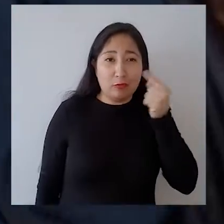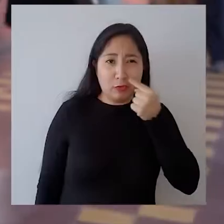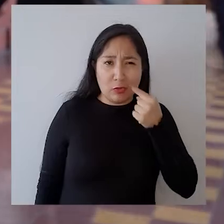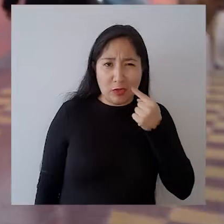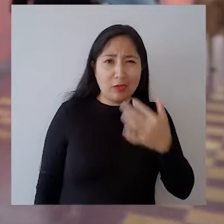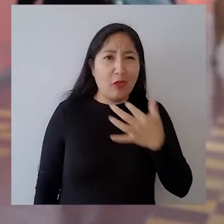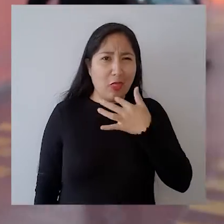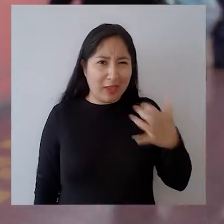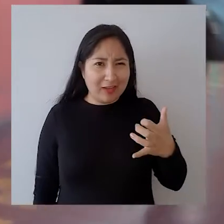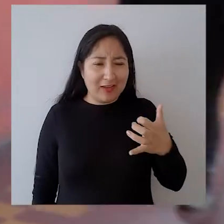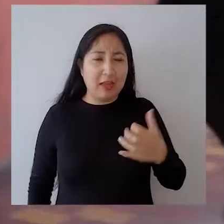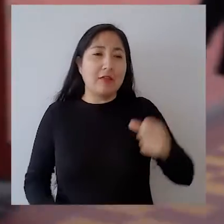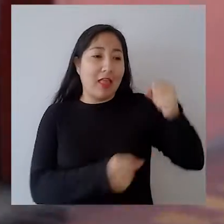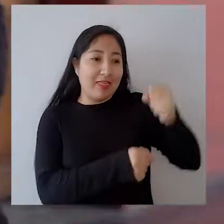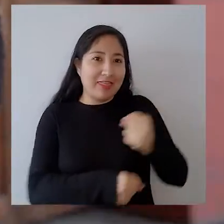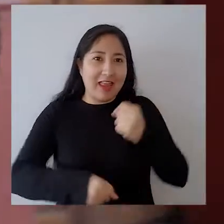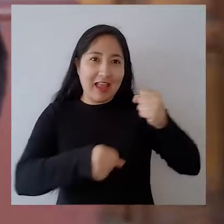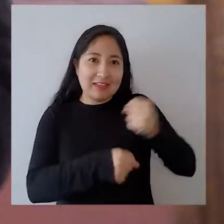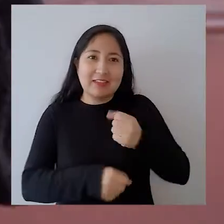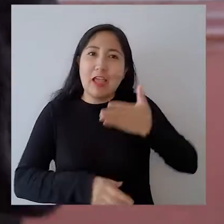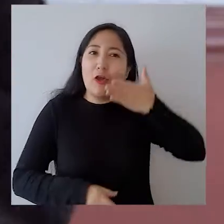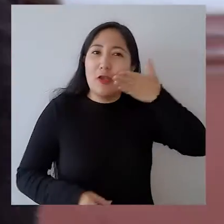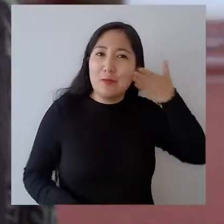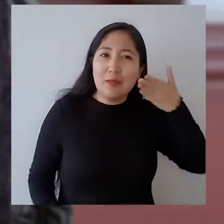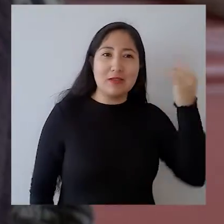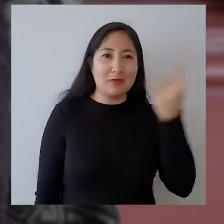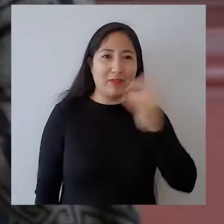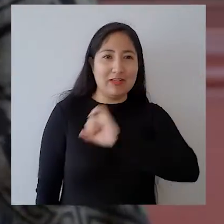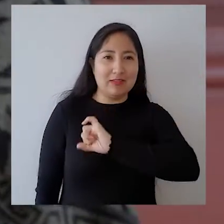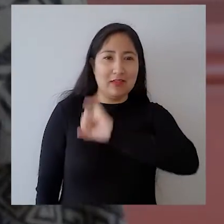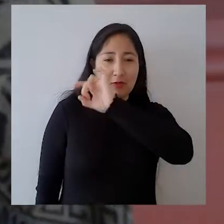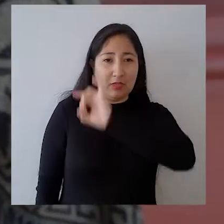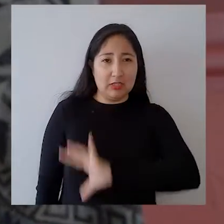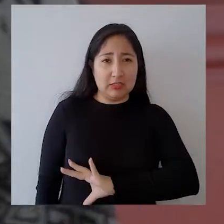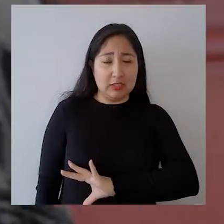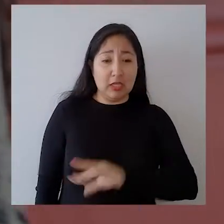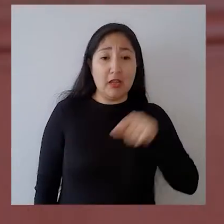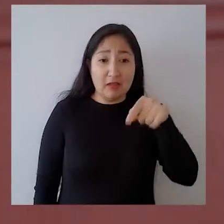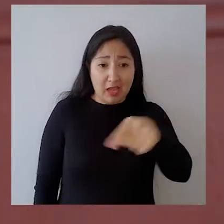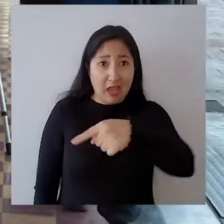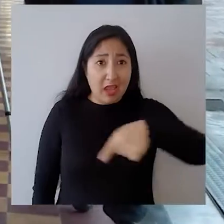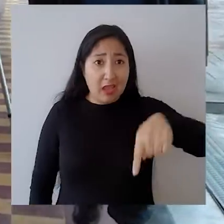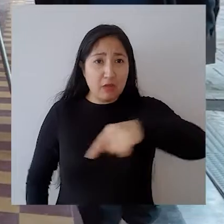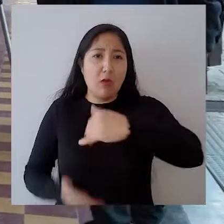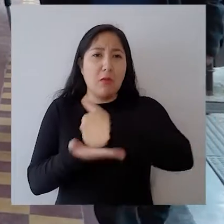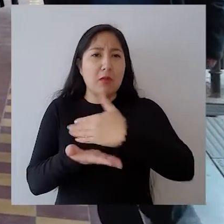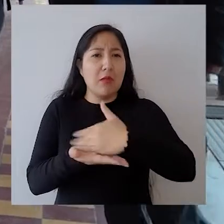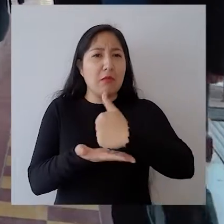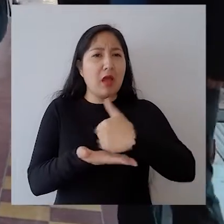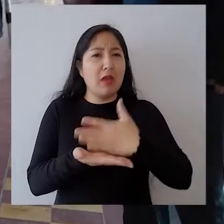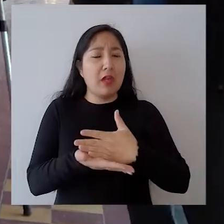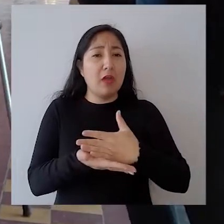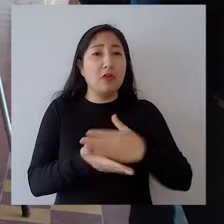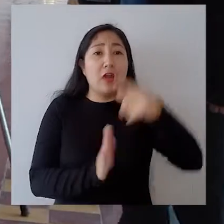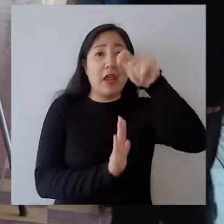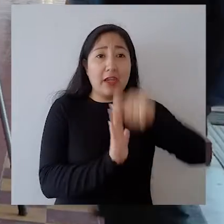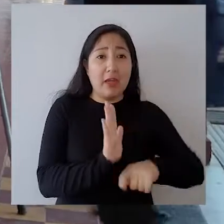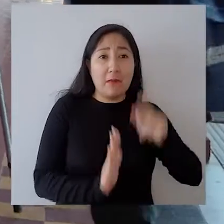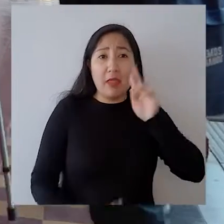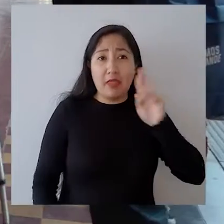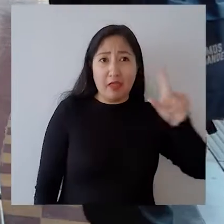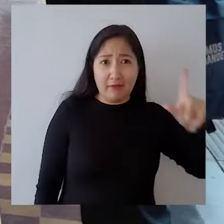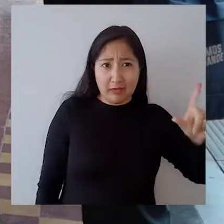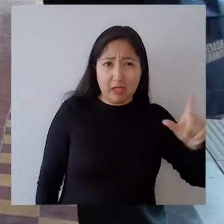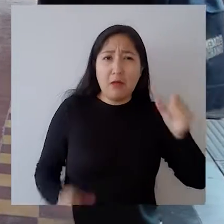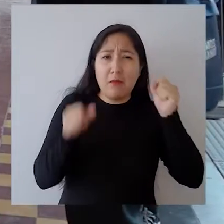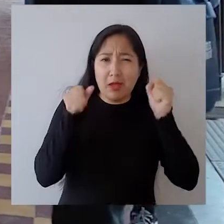funcionarios del aseo y ornato de la universidad y que se han preparado desde el mes de